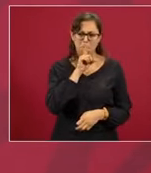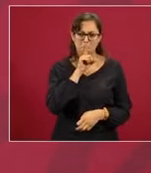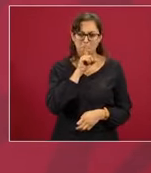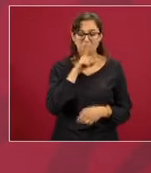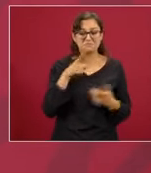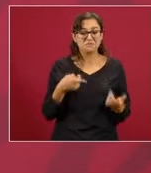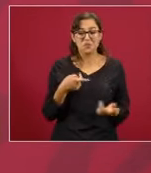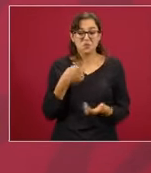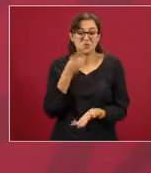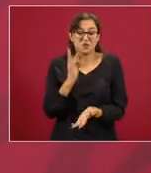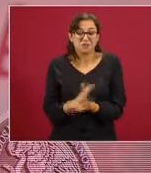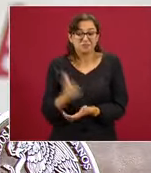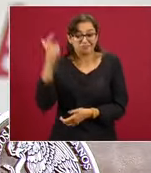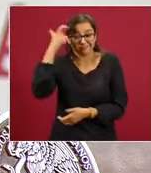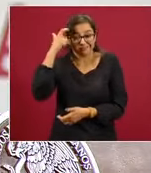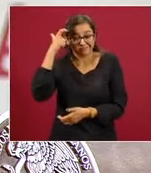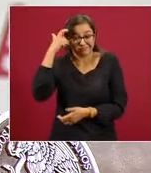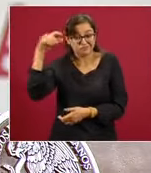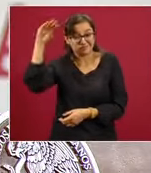un pensamiento.